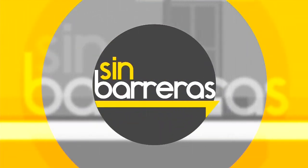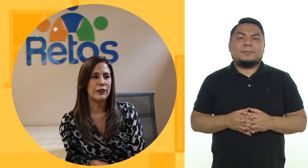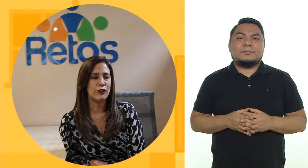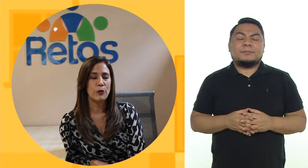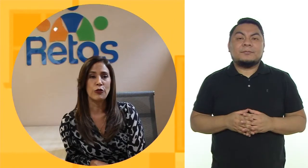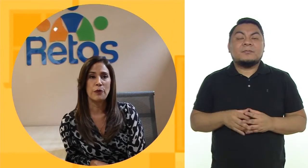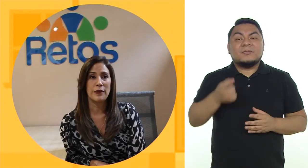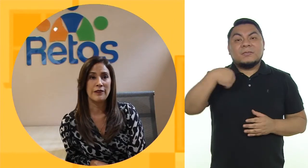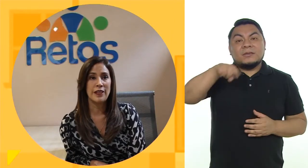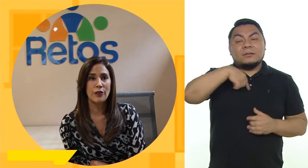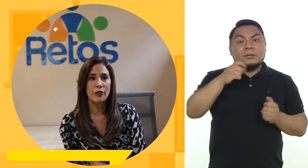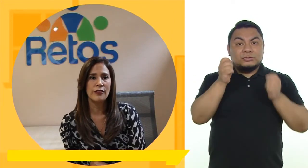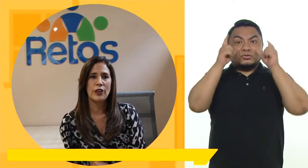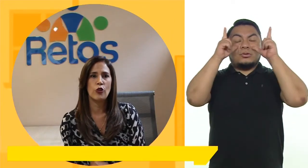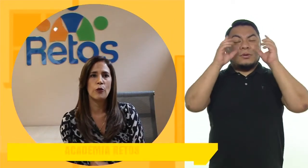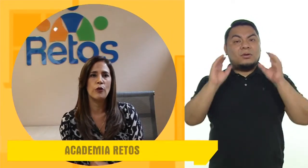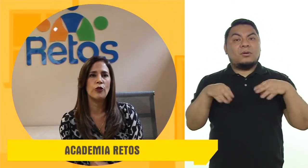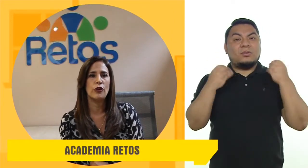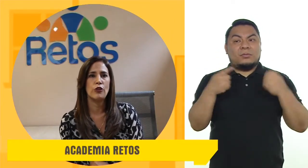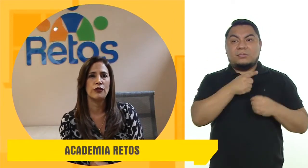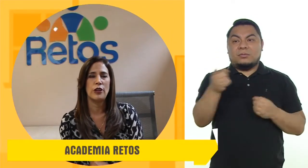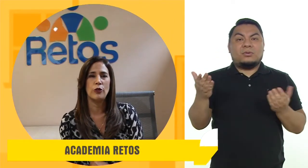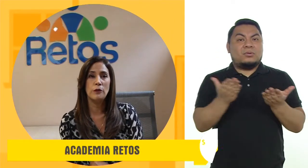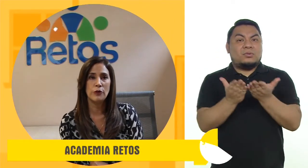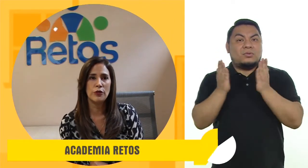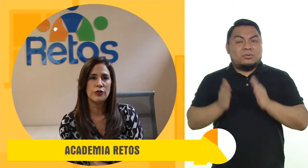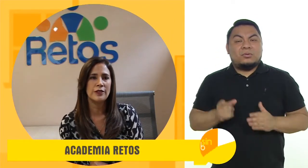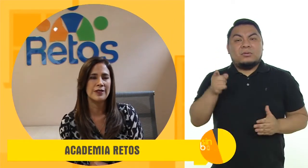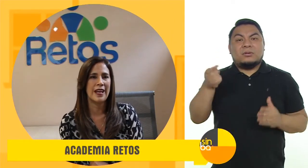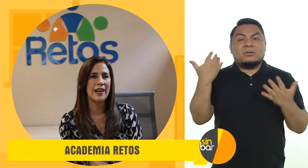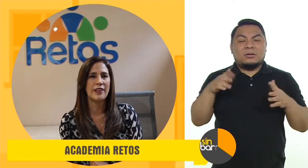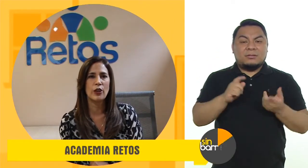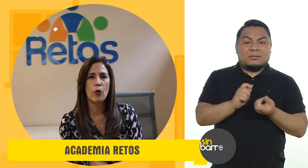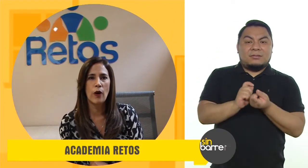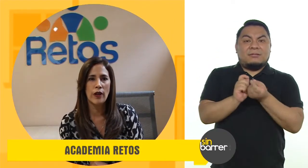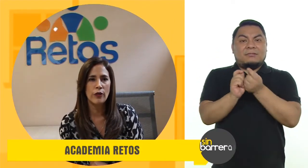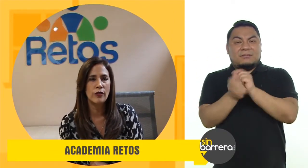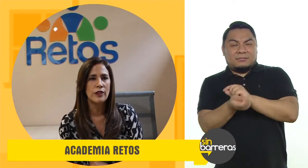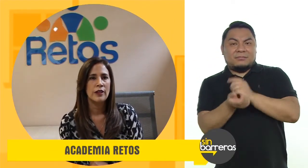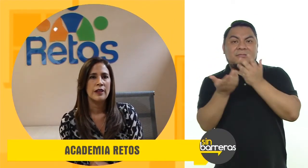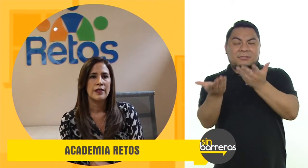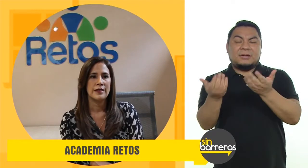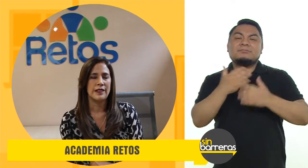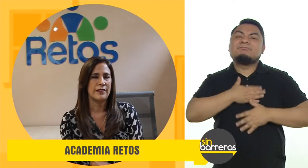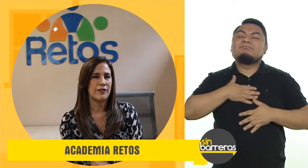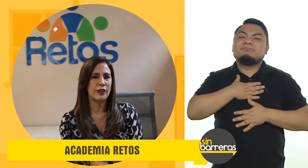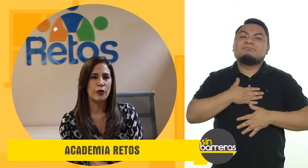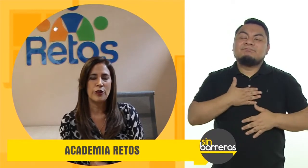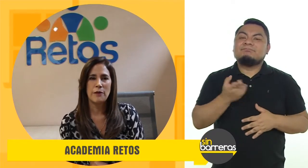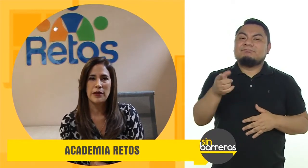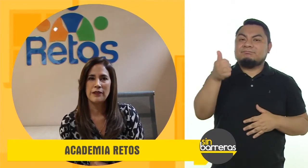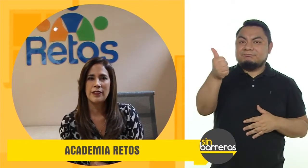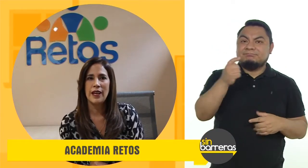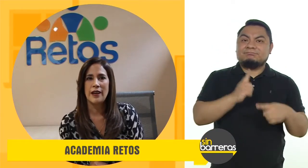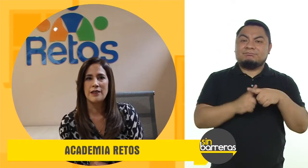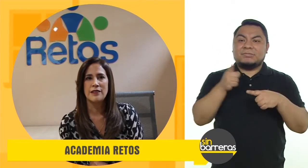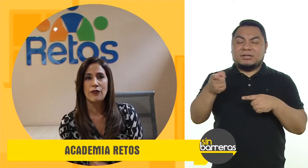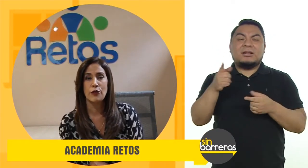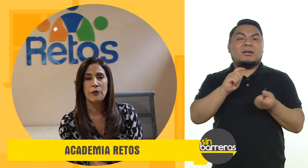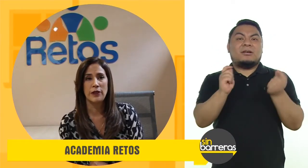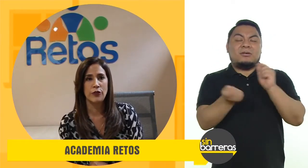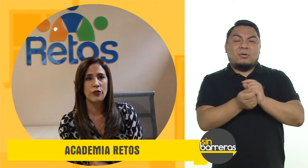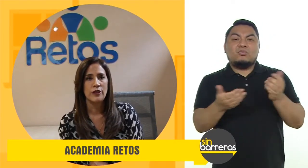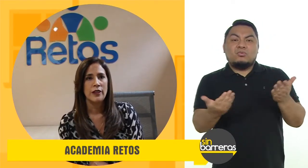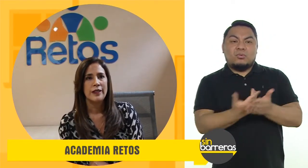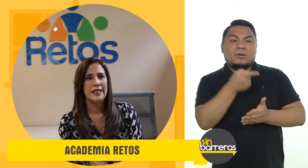Nos hemos sorprendido de cómo los alumnos se han adecuado satisfactoriamente a